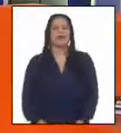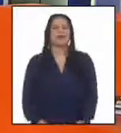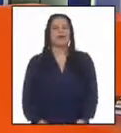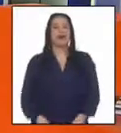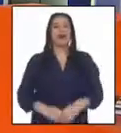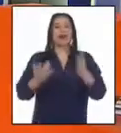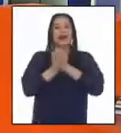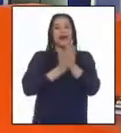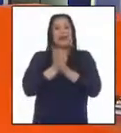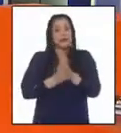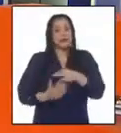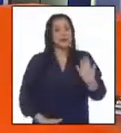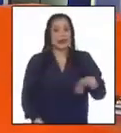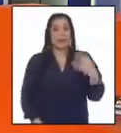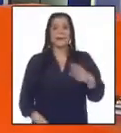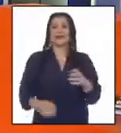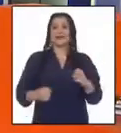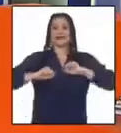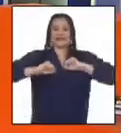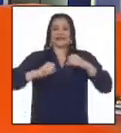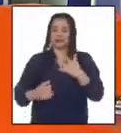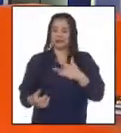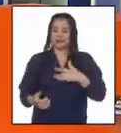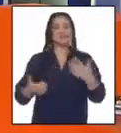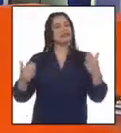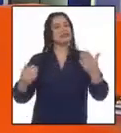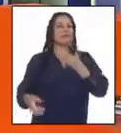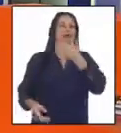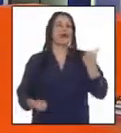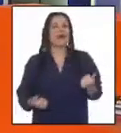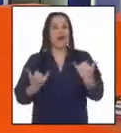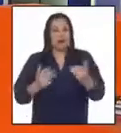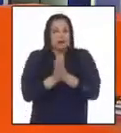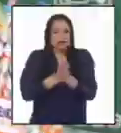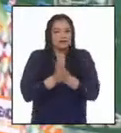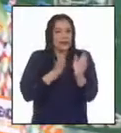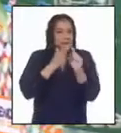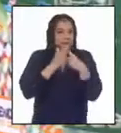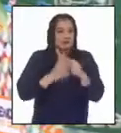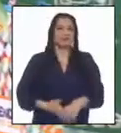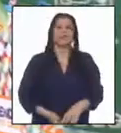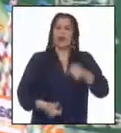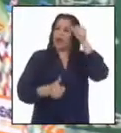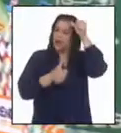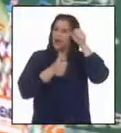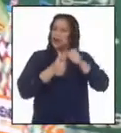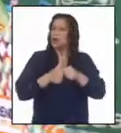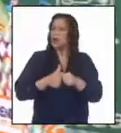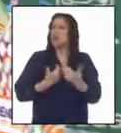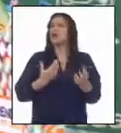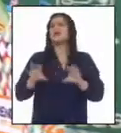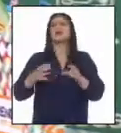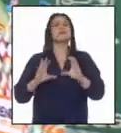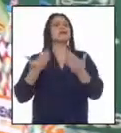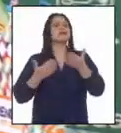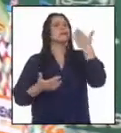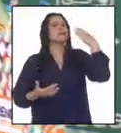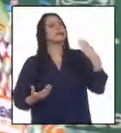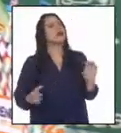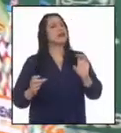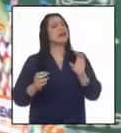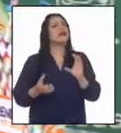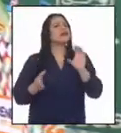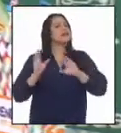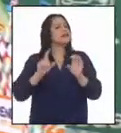Nada como un poco de ejercicio. Ya me siento mejor. Ahora sí, empecemos. ¿Recuerdas qué hicimos en el programa anterior de Ciencias